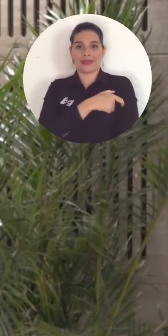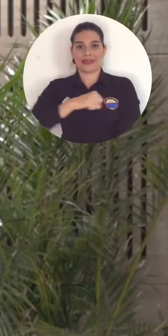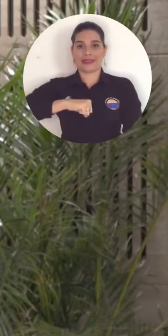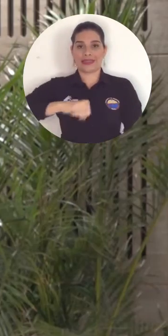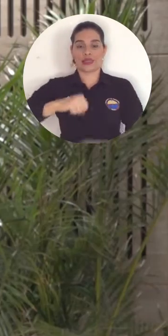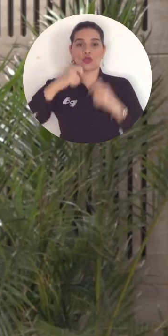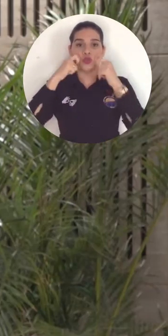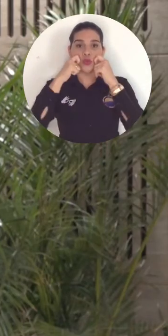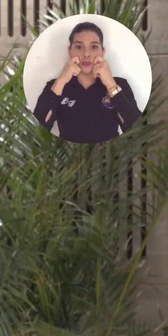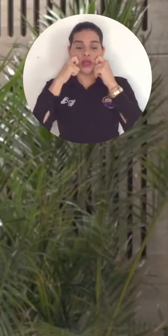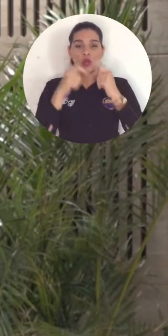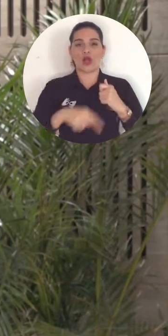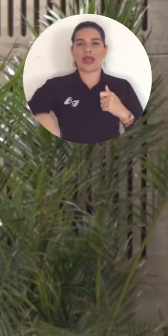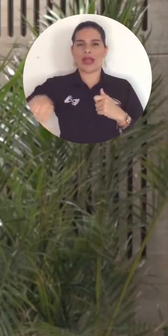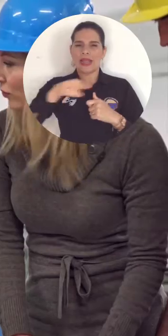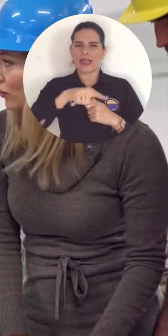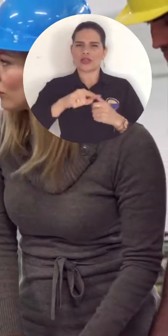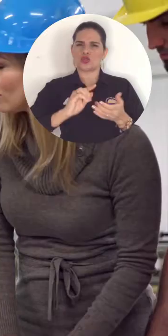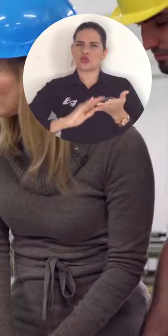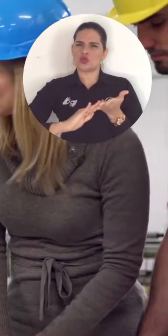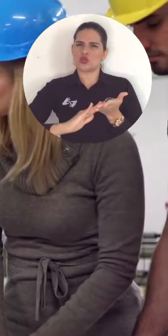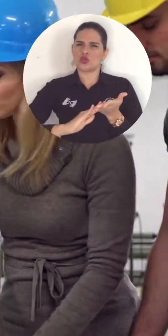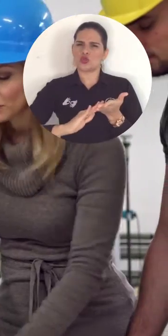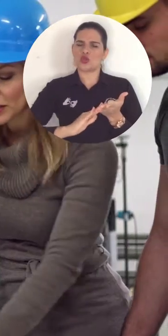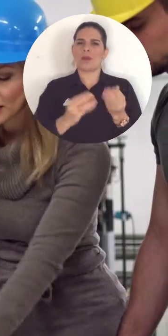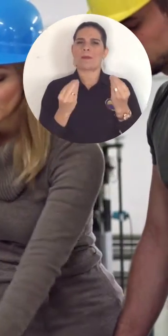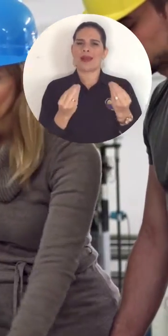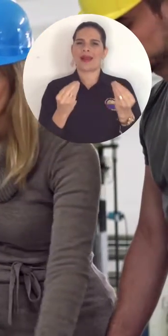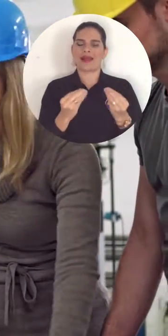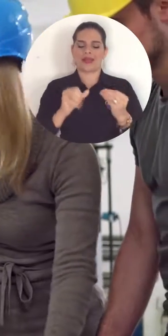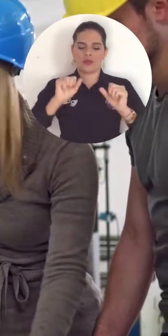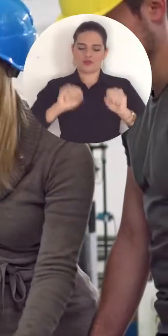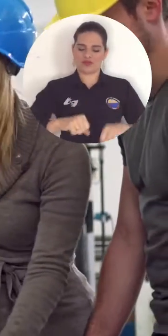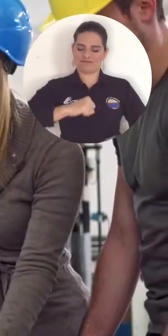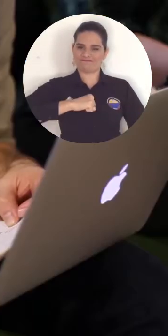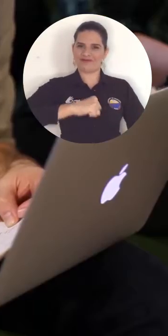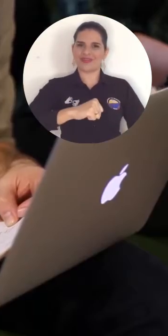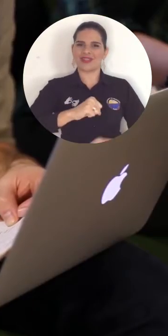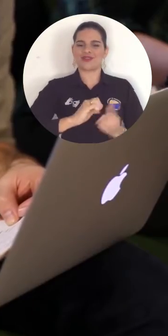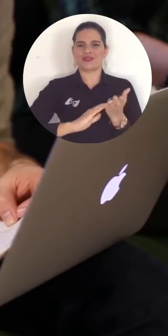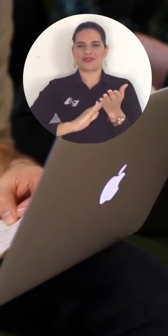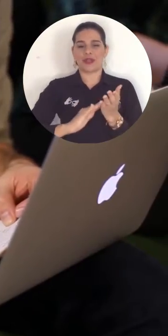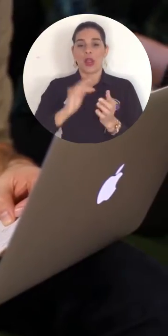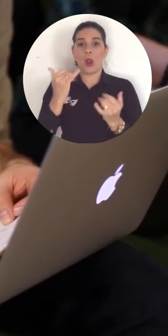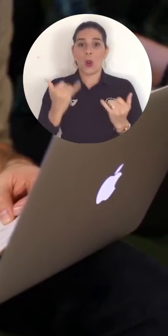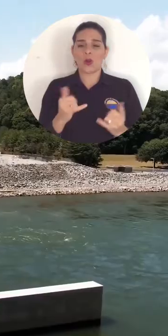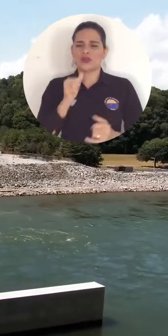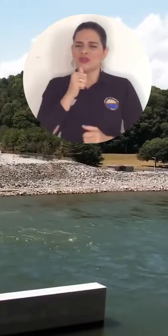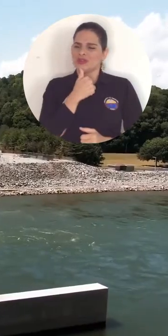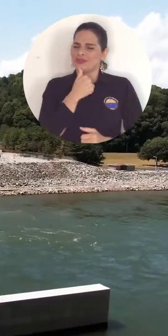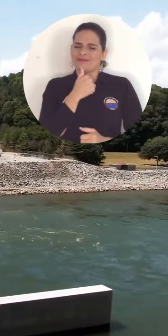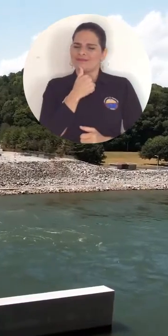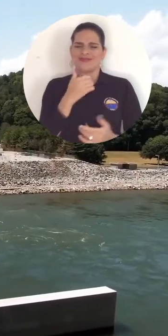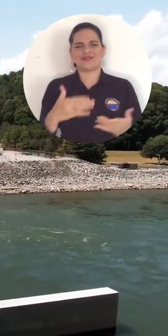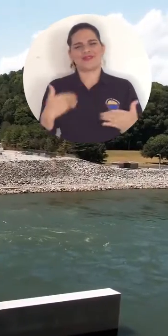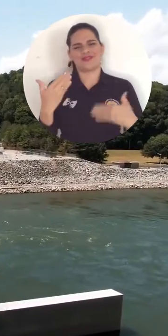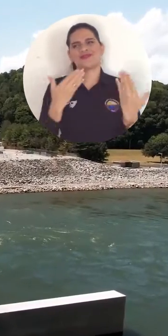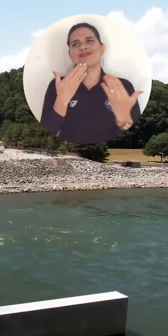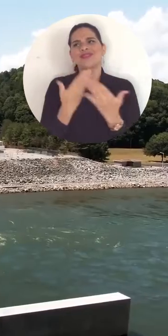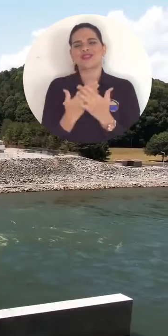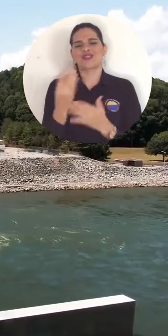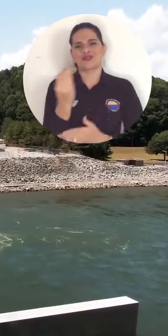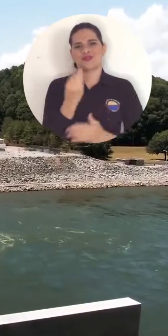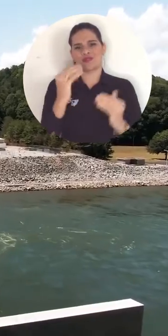nivel, con una proyección a nivel regional e incluso a nivel nacional, y abordando la problemática compleja que nuestro país y nuestra región